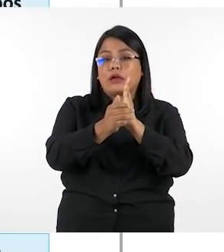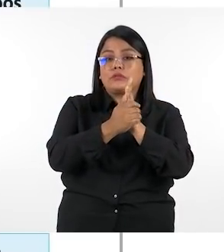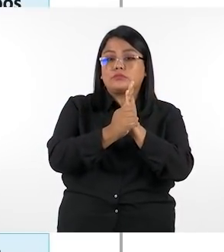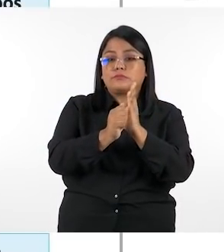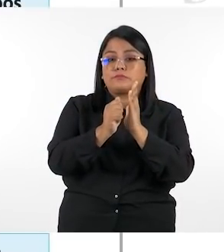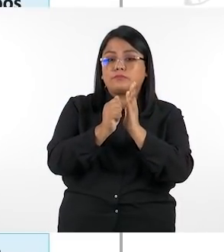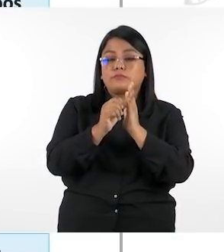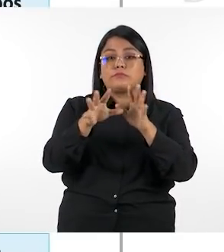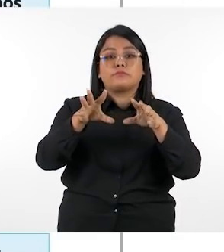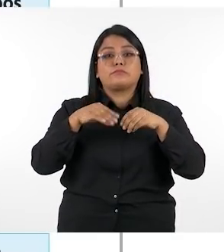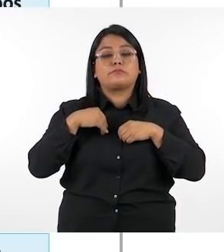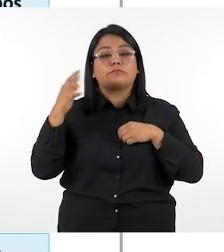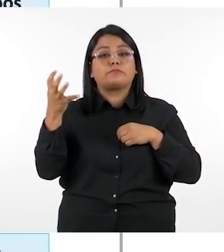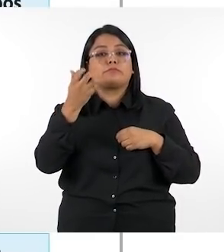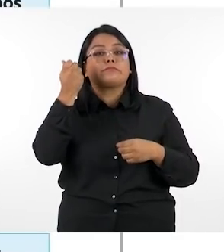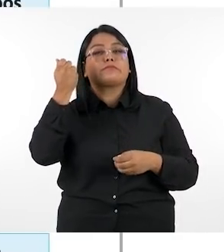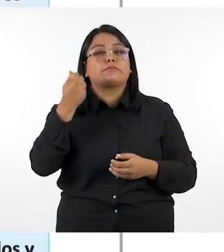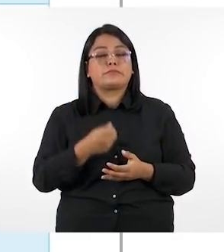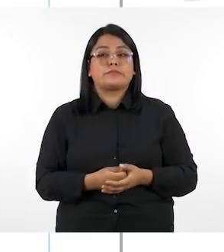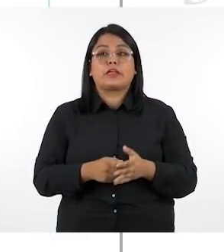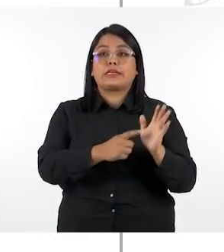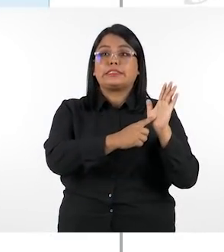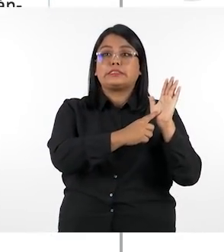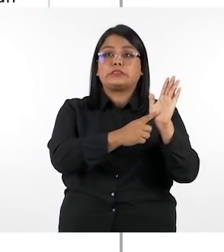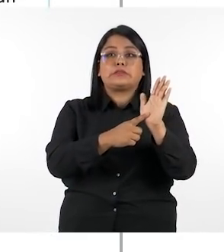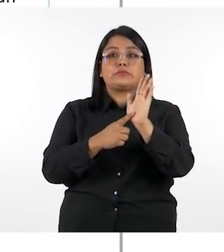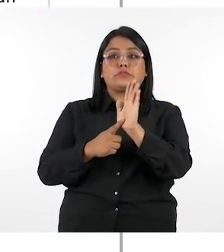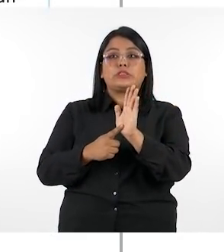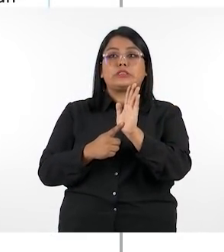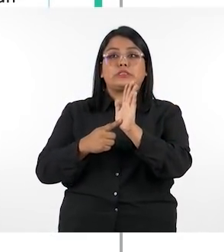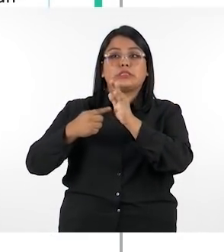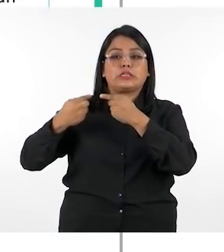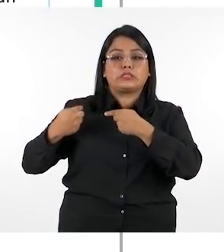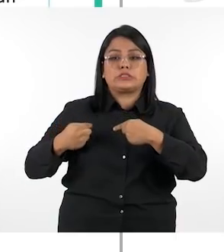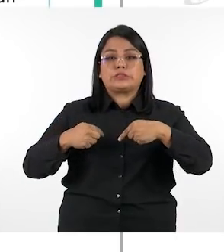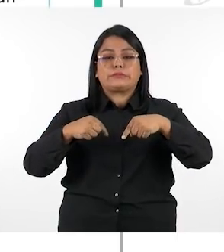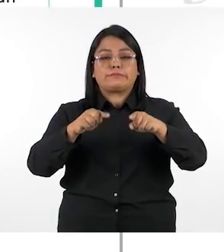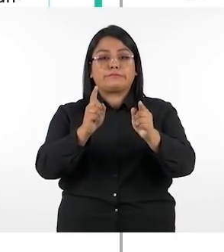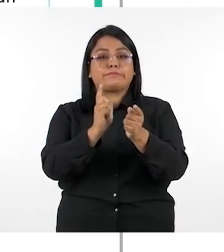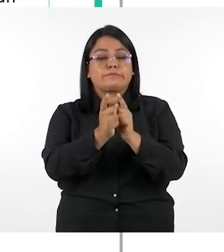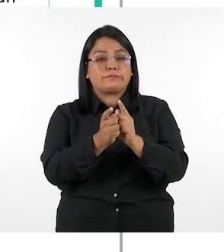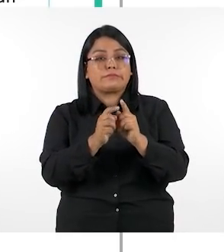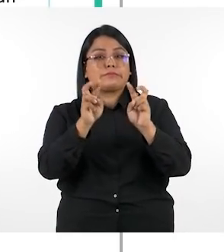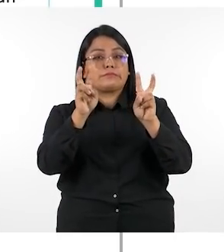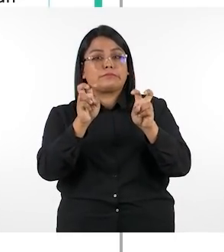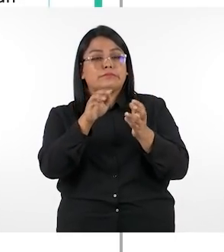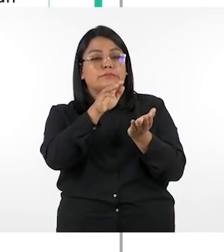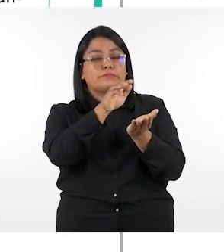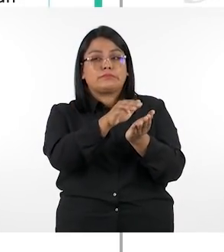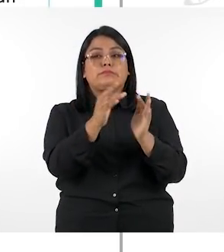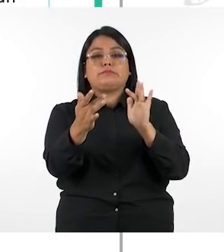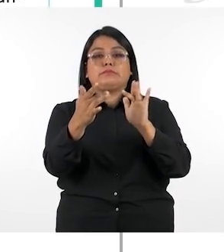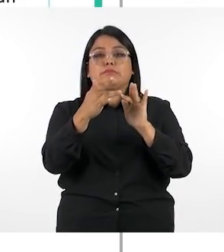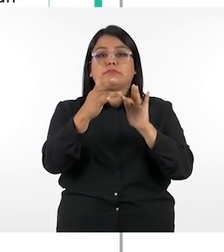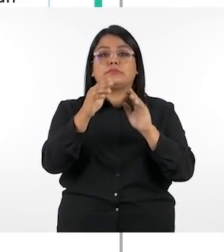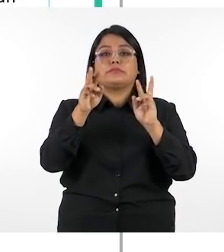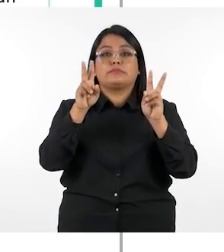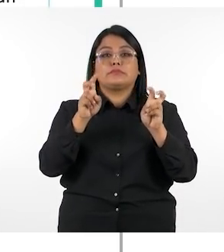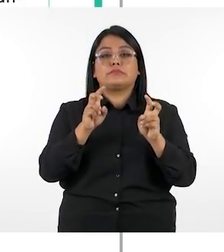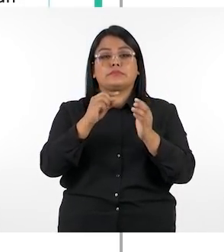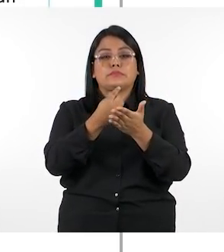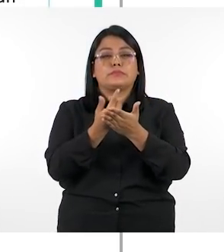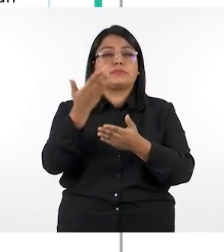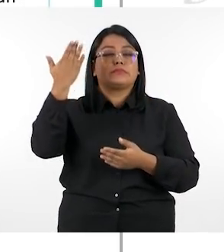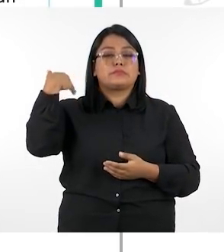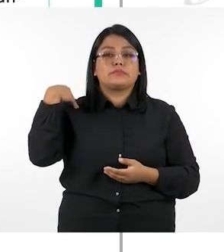debe alcanzar al final de la unidad y se muestra cómo se relaciona el contenido de la unidad correspondiente con contenidos